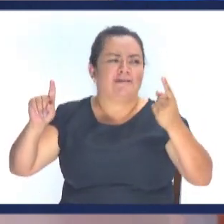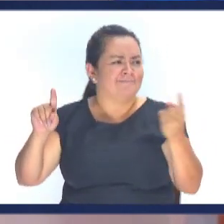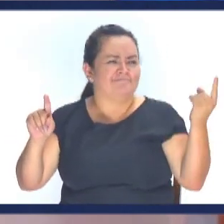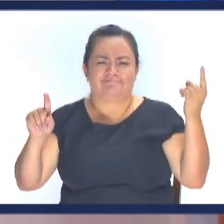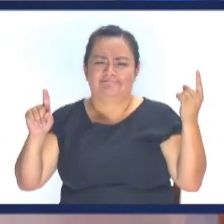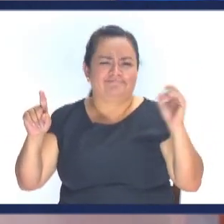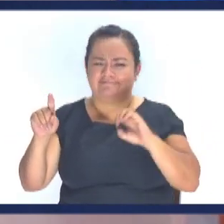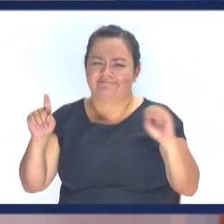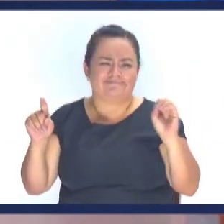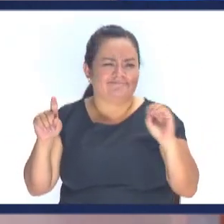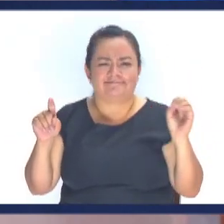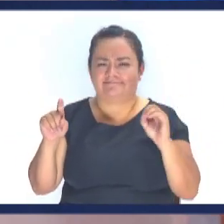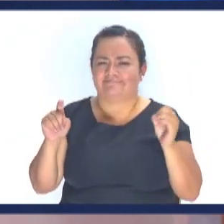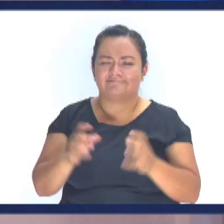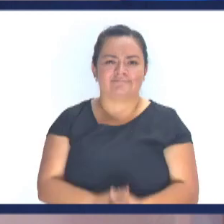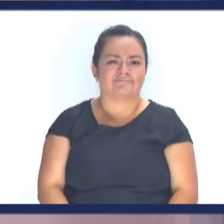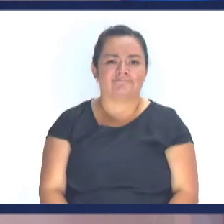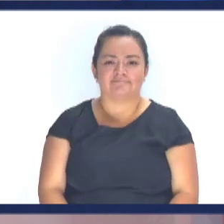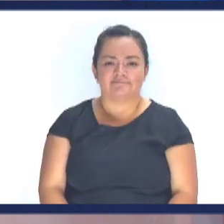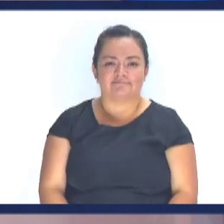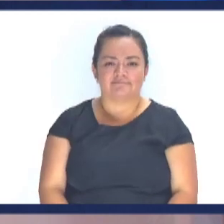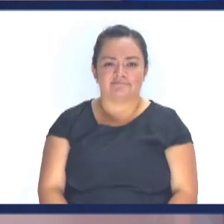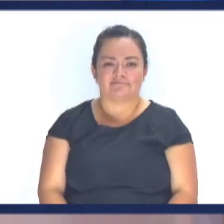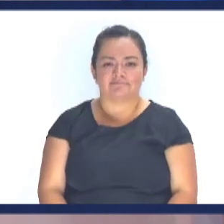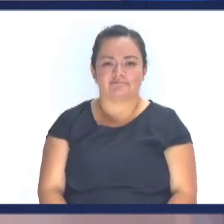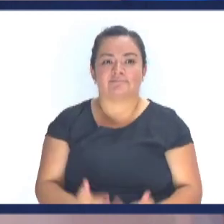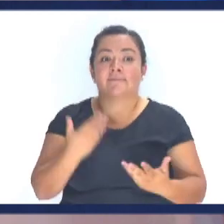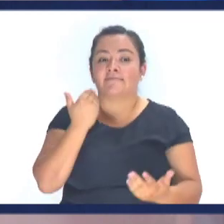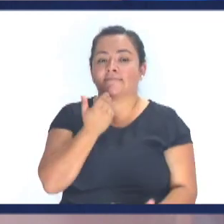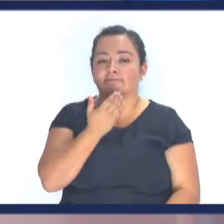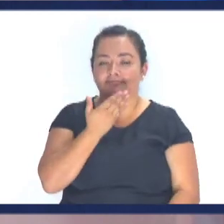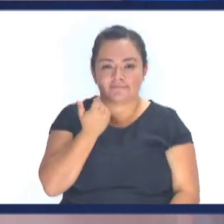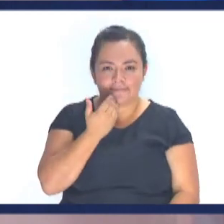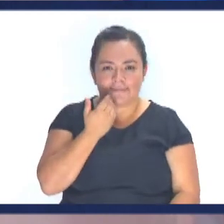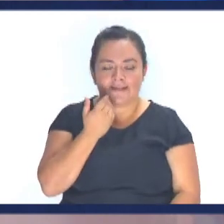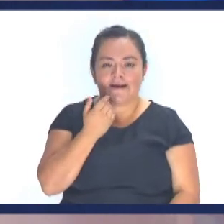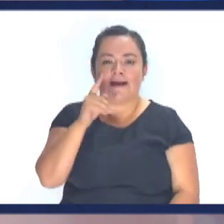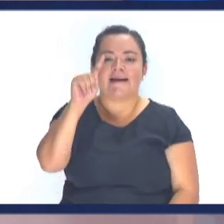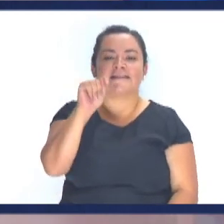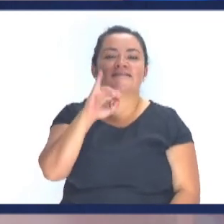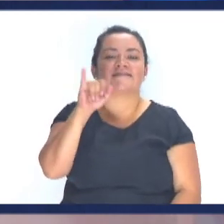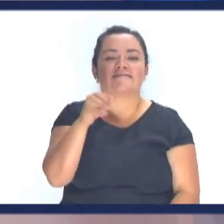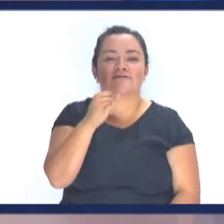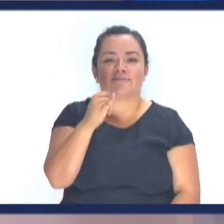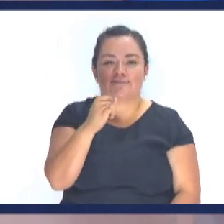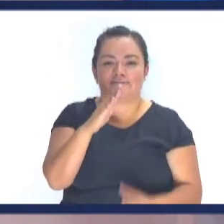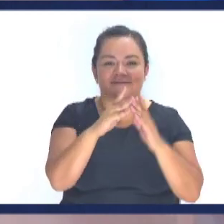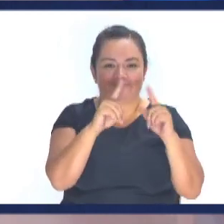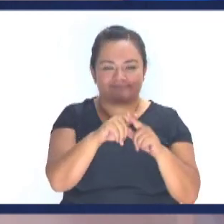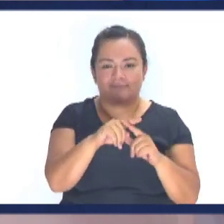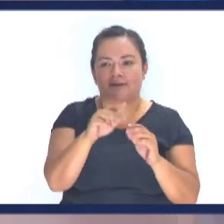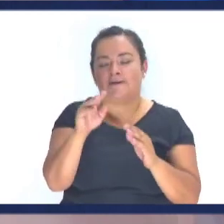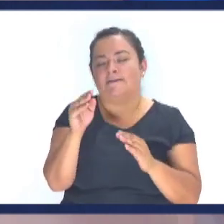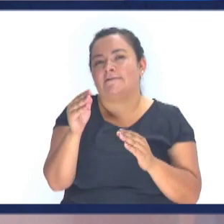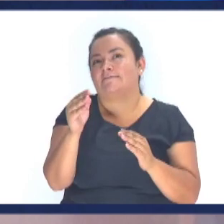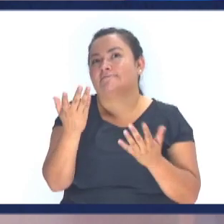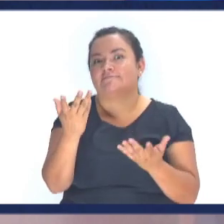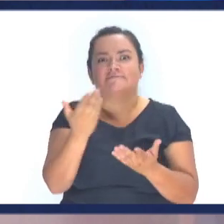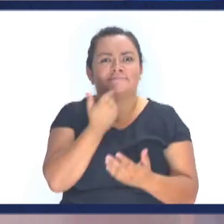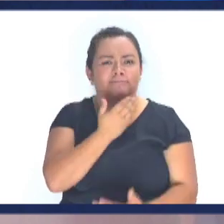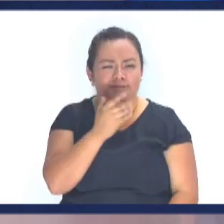No me venga con cuentos ¿Qué pasa con los testigos de Jehová? ¿Qué pasa con los mormones? ¿Qué pasa?